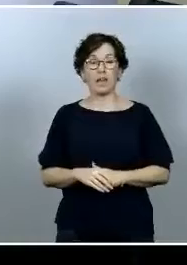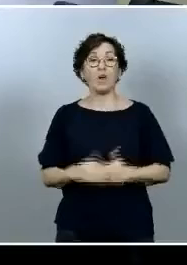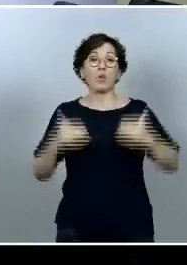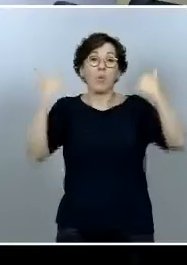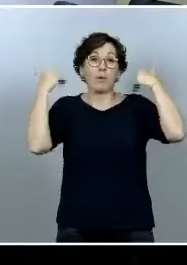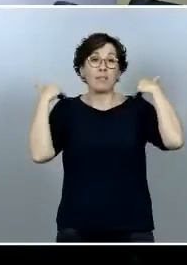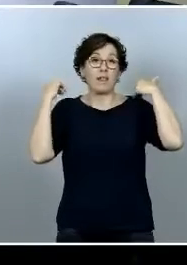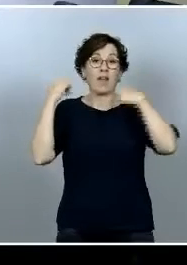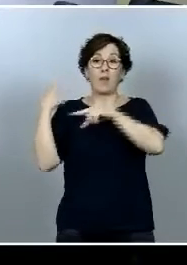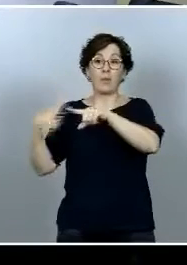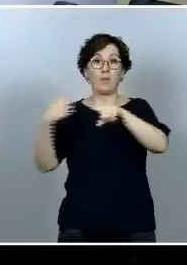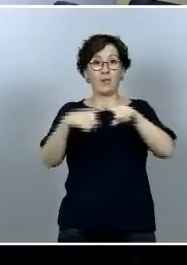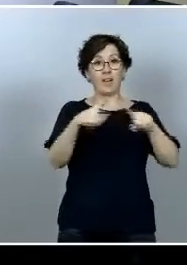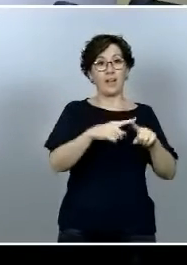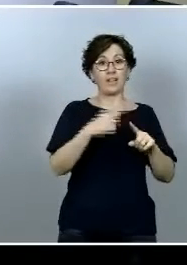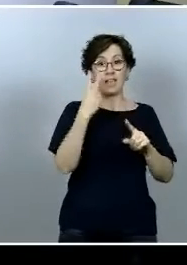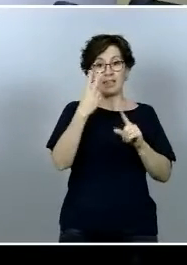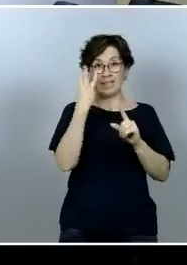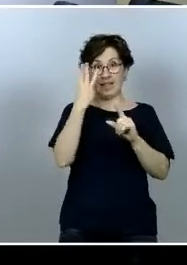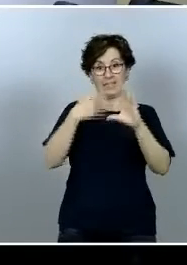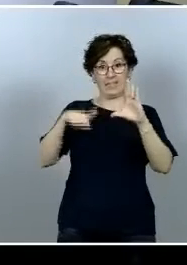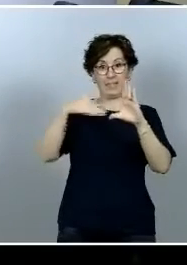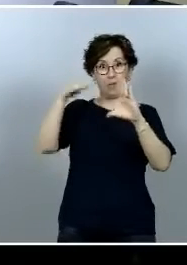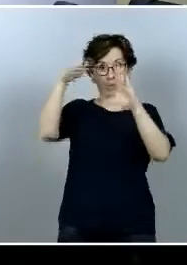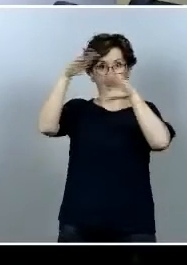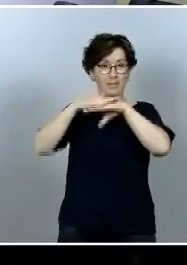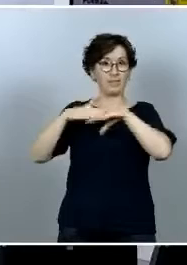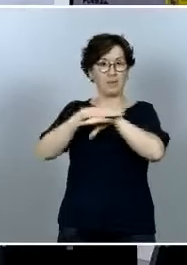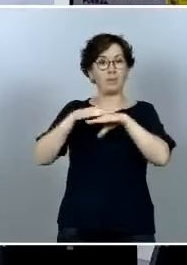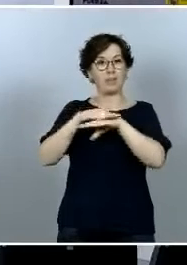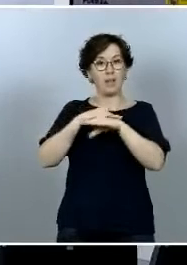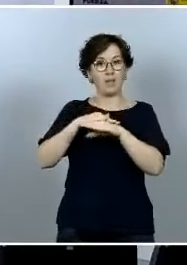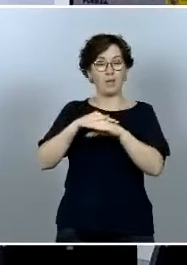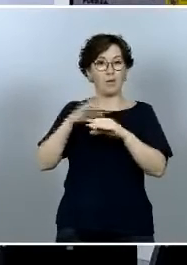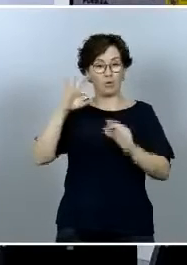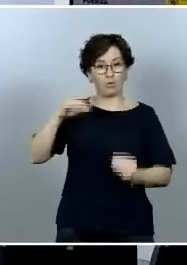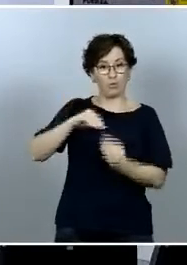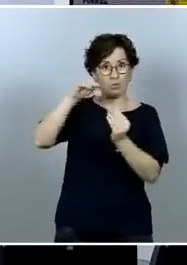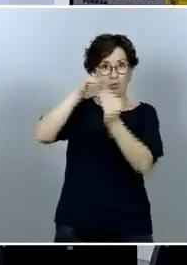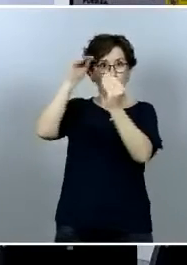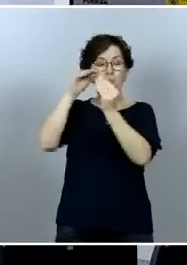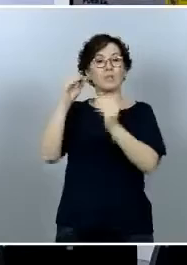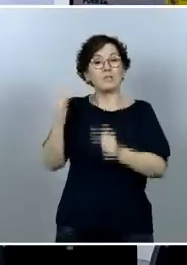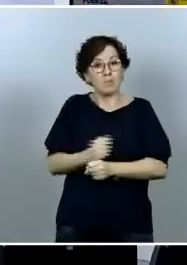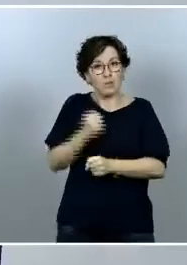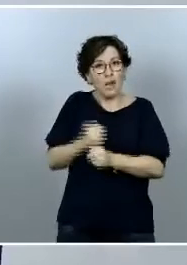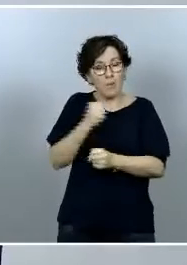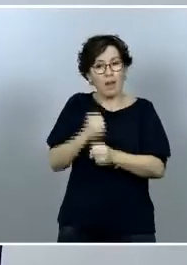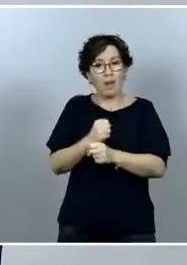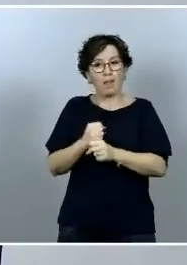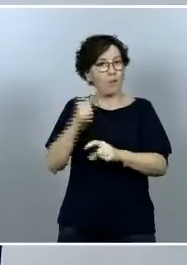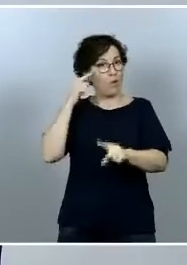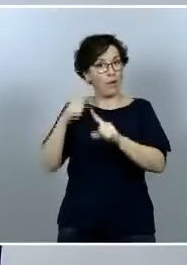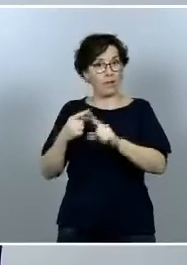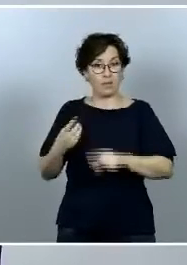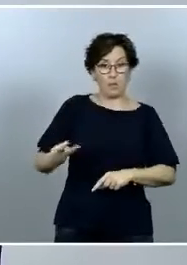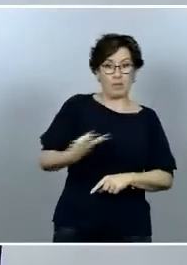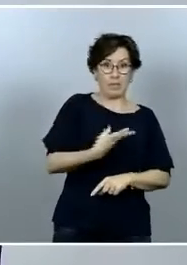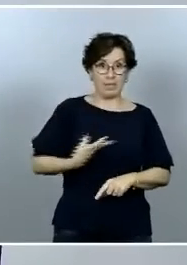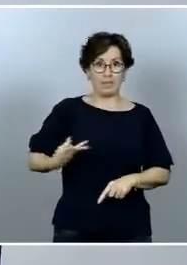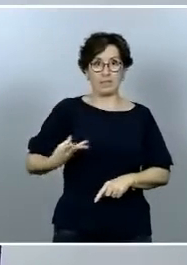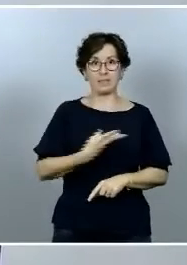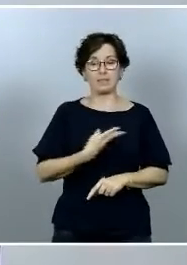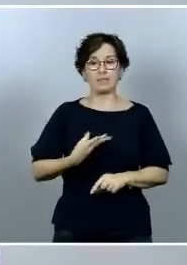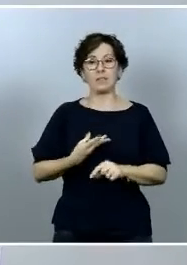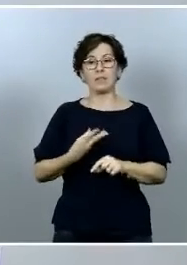niveles de administración y estamos intentando trabajar para que desde los tres niveles de administración haya medidas